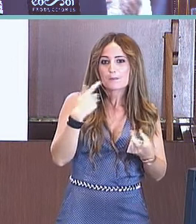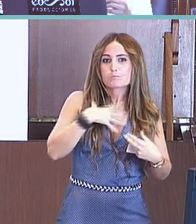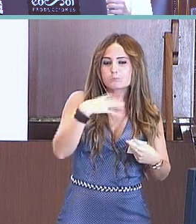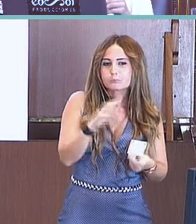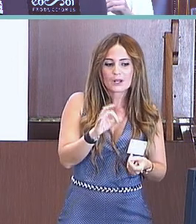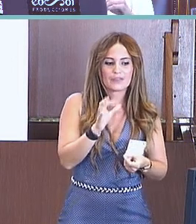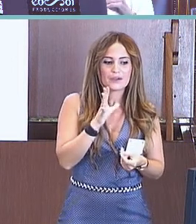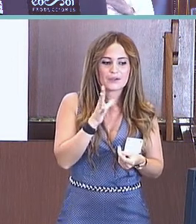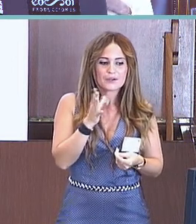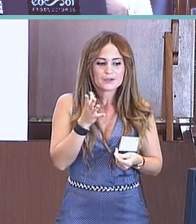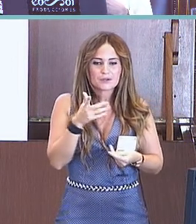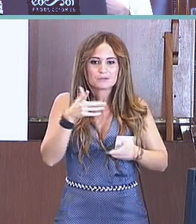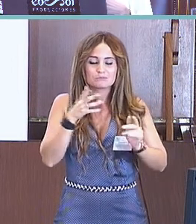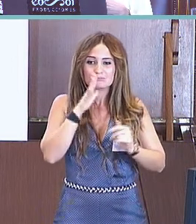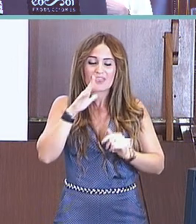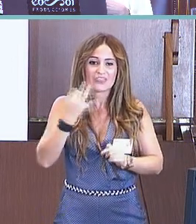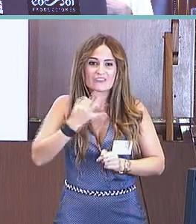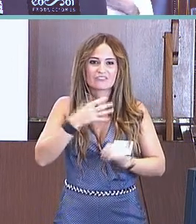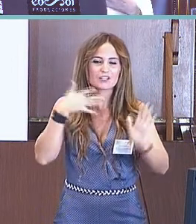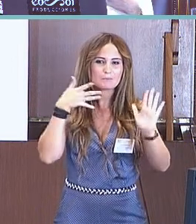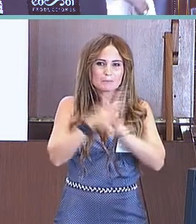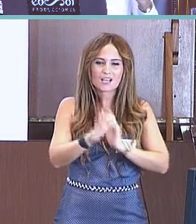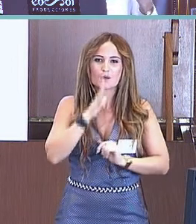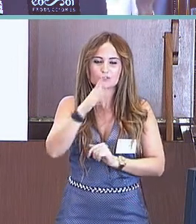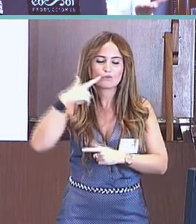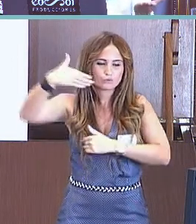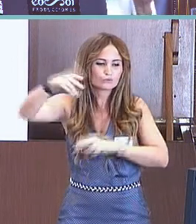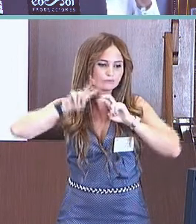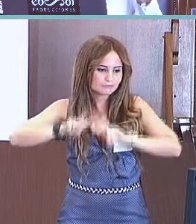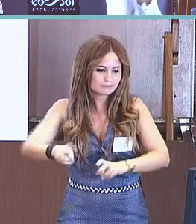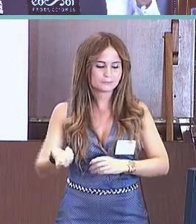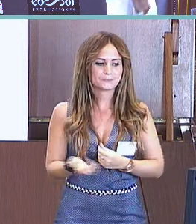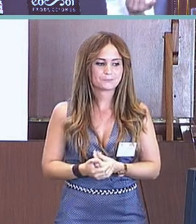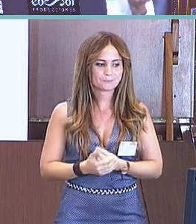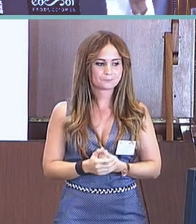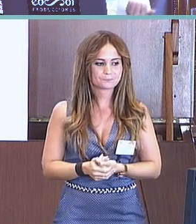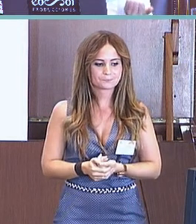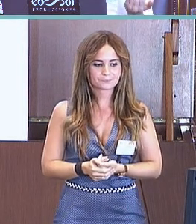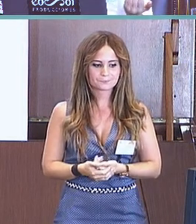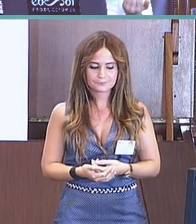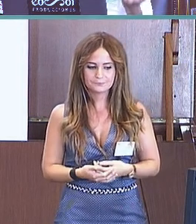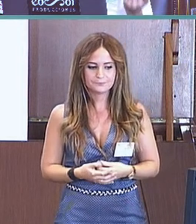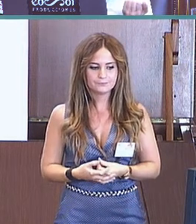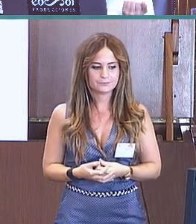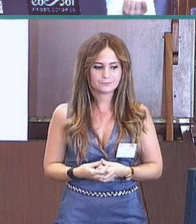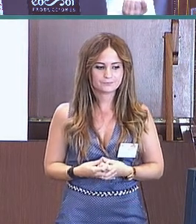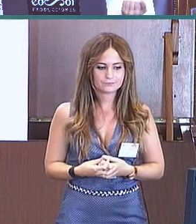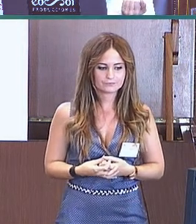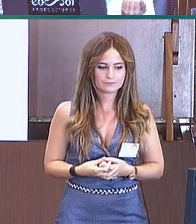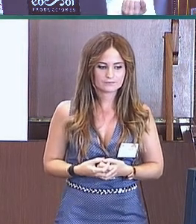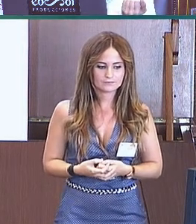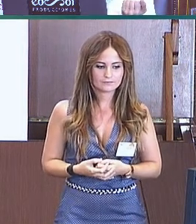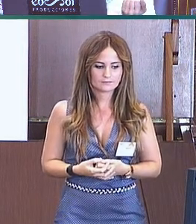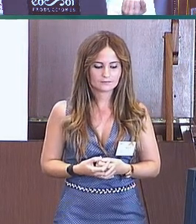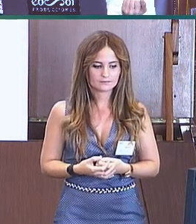bilingües. Y también hay que tener en cuenta, para explicar por qué en lengua de signo se produce y comprende menos signos que